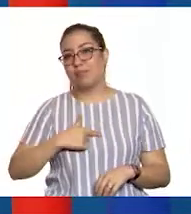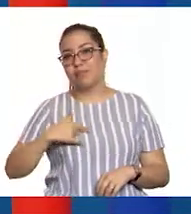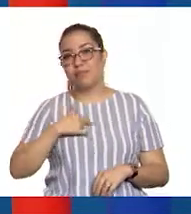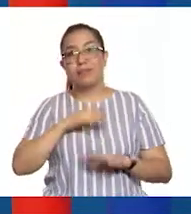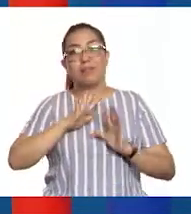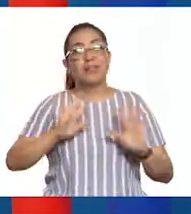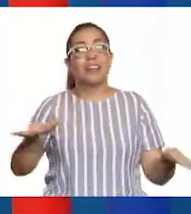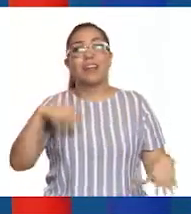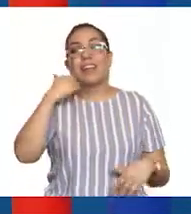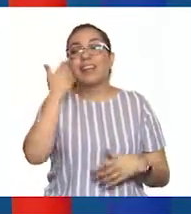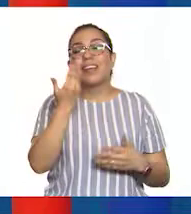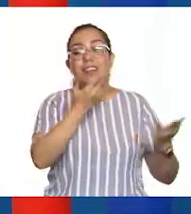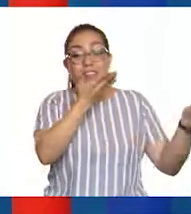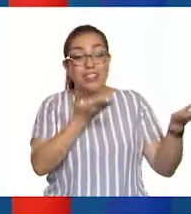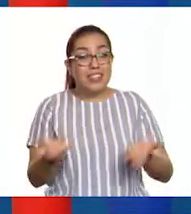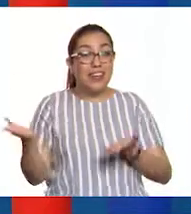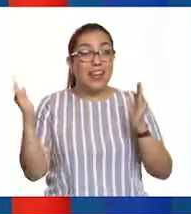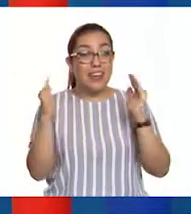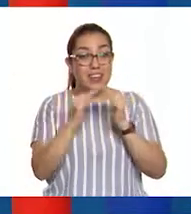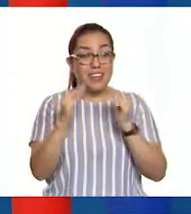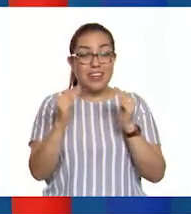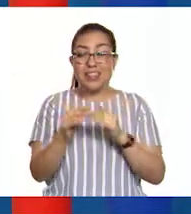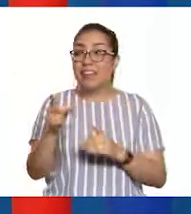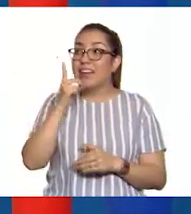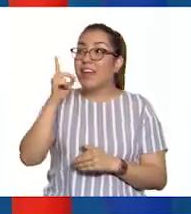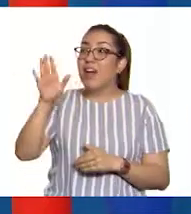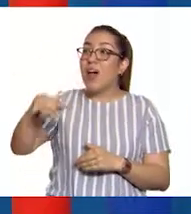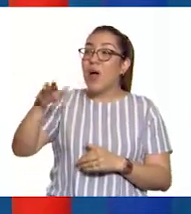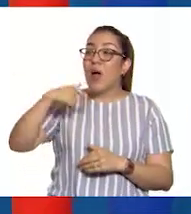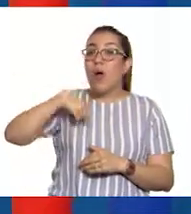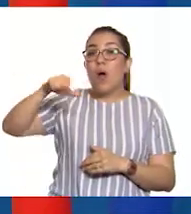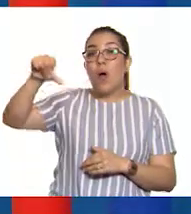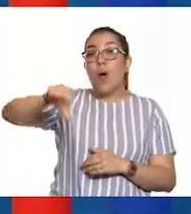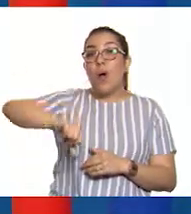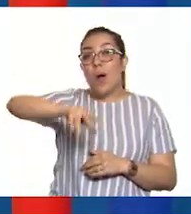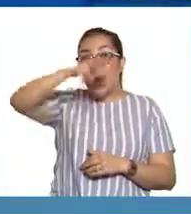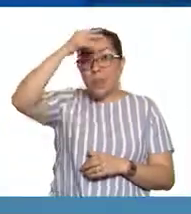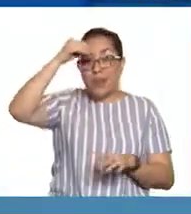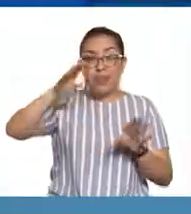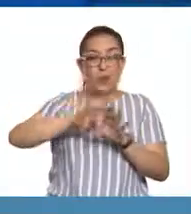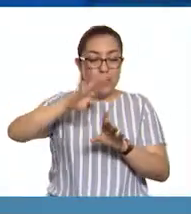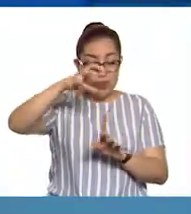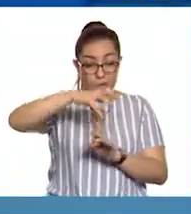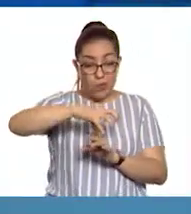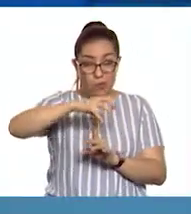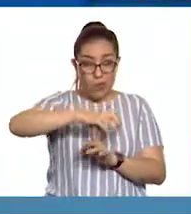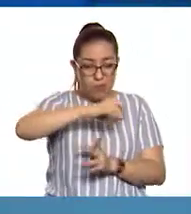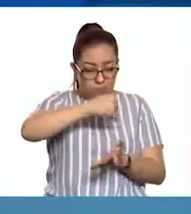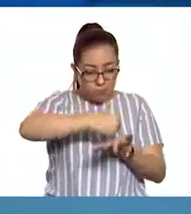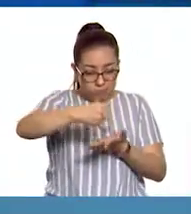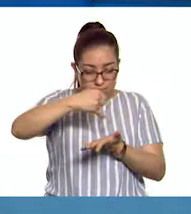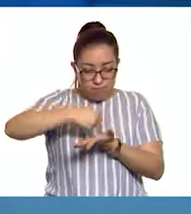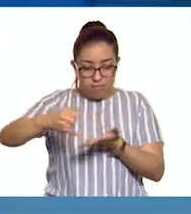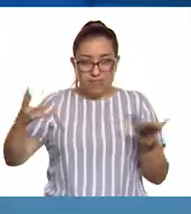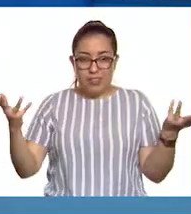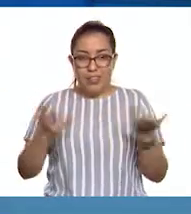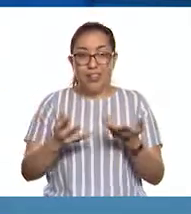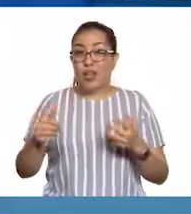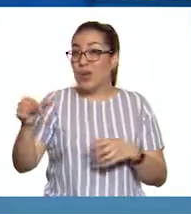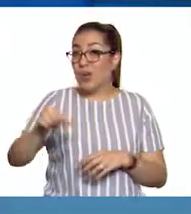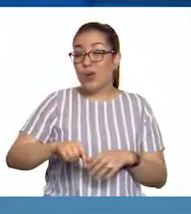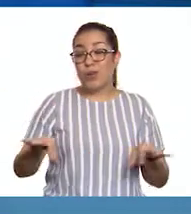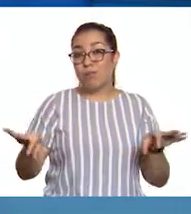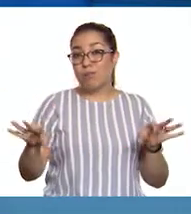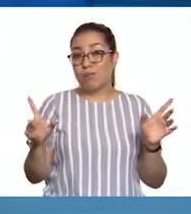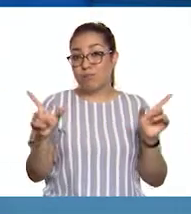llegar a mi casa y poder decir que hoy aprendí a cultivar hongos comestibles. Con esto nos despedimos de la clase de ciencias